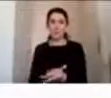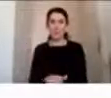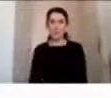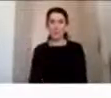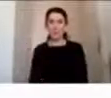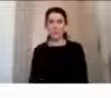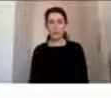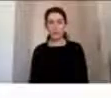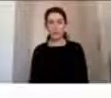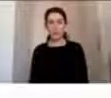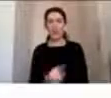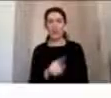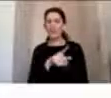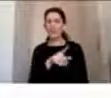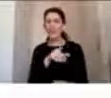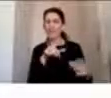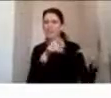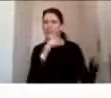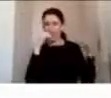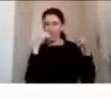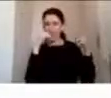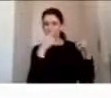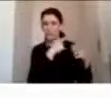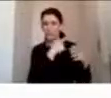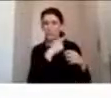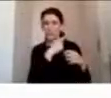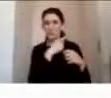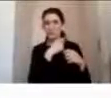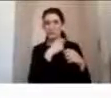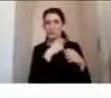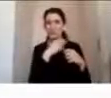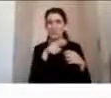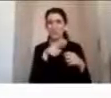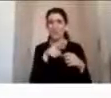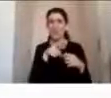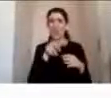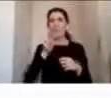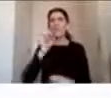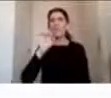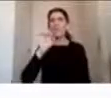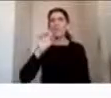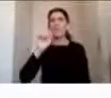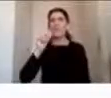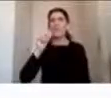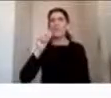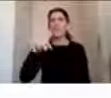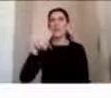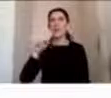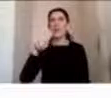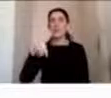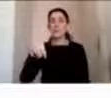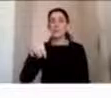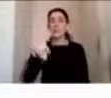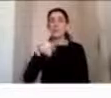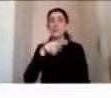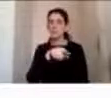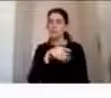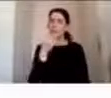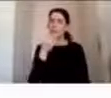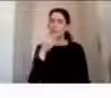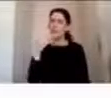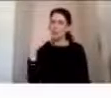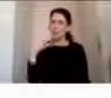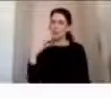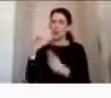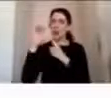Aquí hay una imagen, que esta es de Vietnam, de la ciudad de Ho Chi Minh, y es súper curioso porque el factor cultural también en la